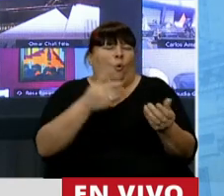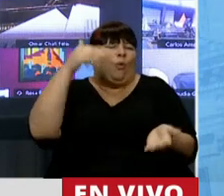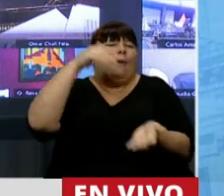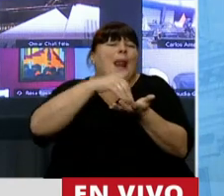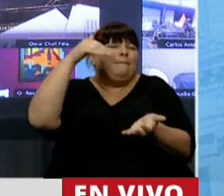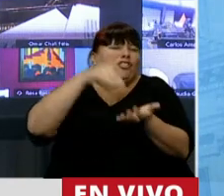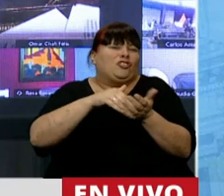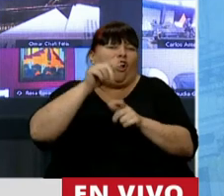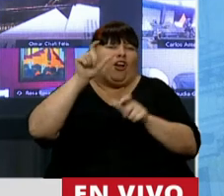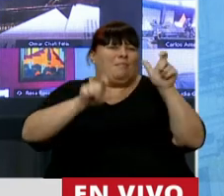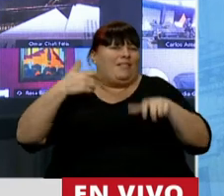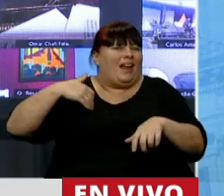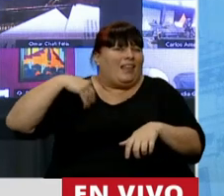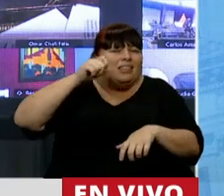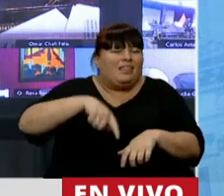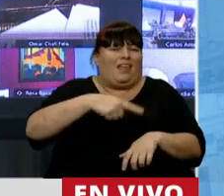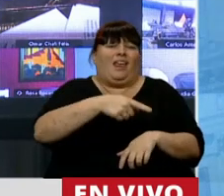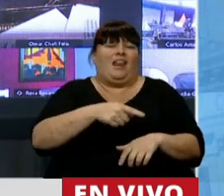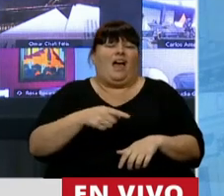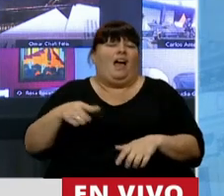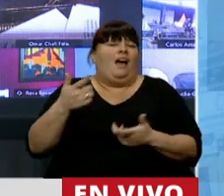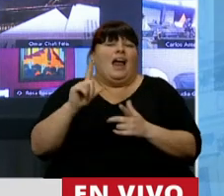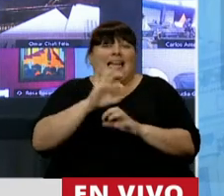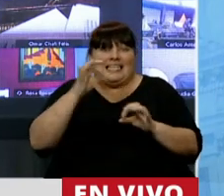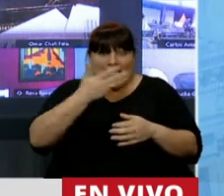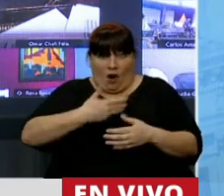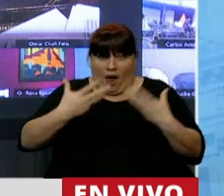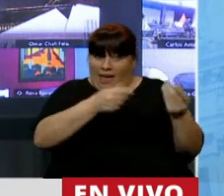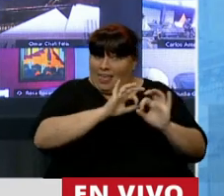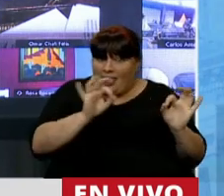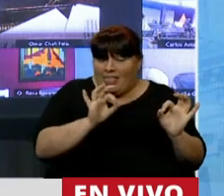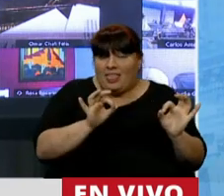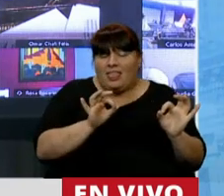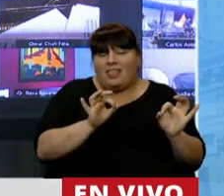millones de compatriotas que sin la ayuda del Estado,